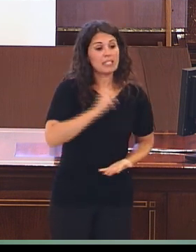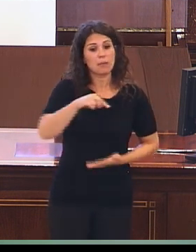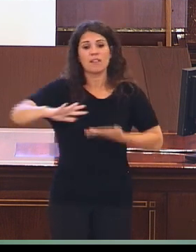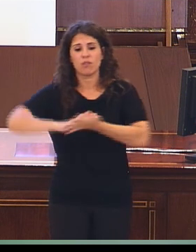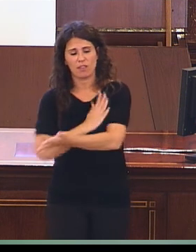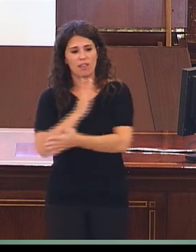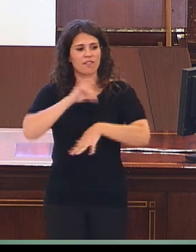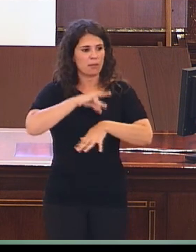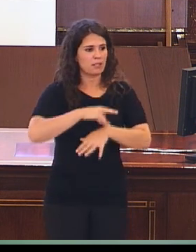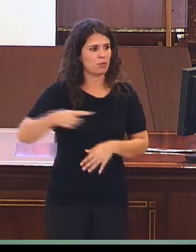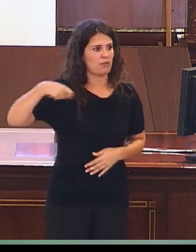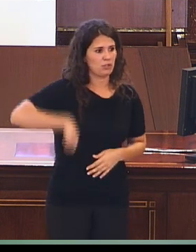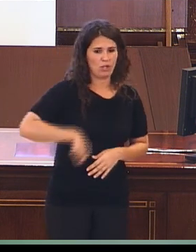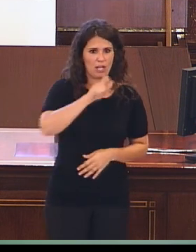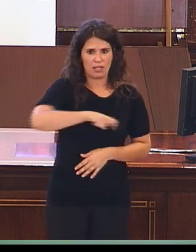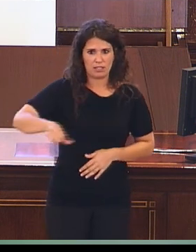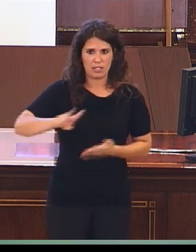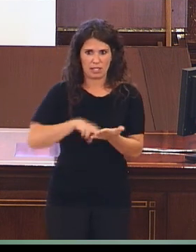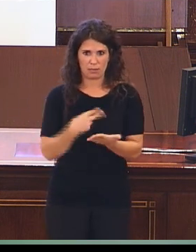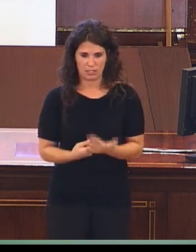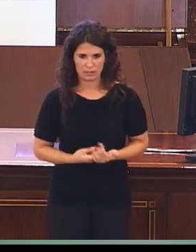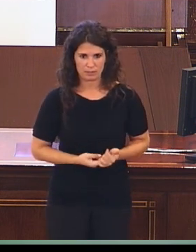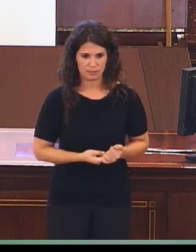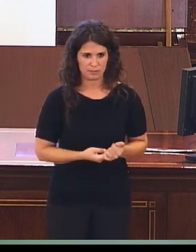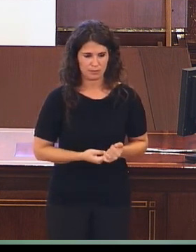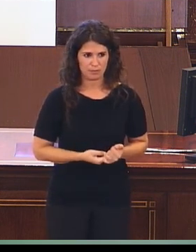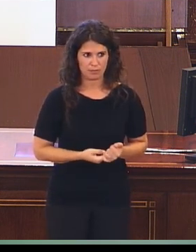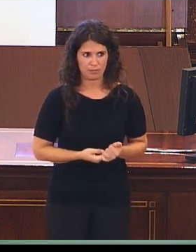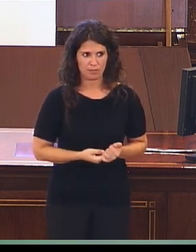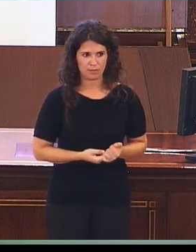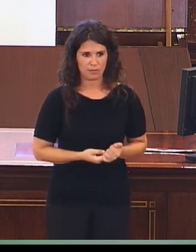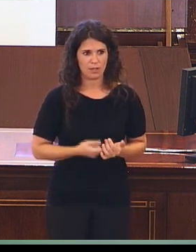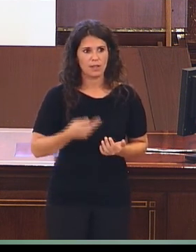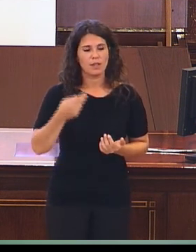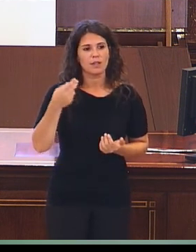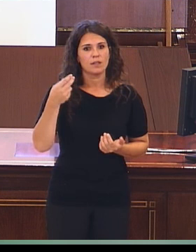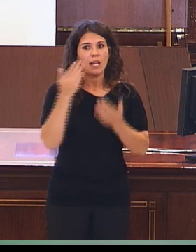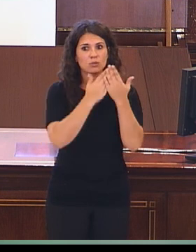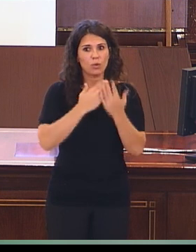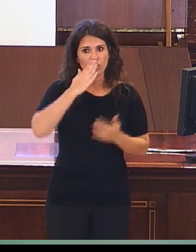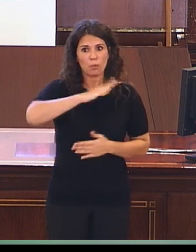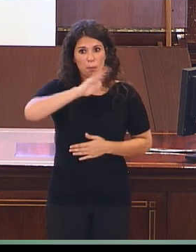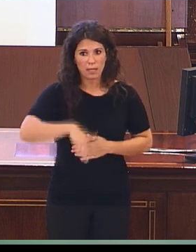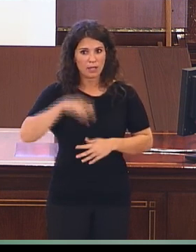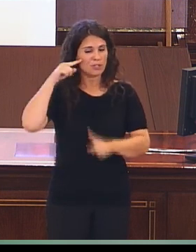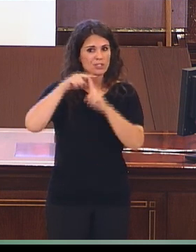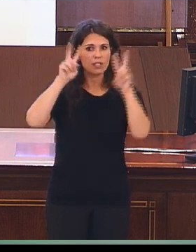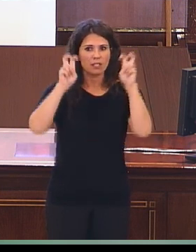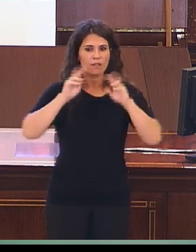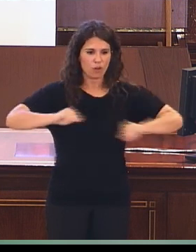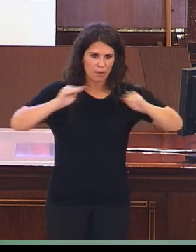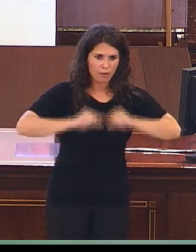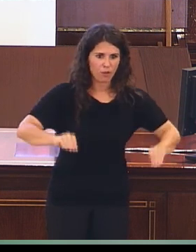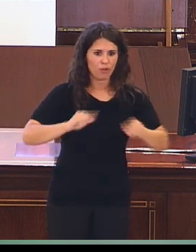profesionales que padecen los intérpretes. Menos estudios están dedicados a la formación y acreditación,